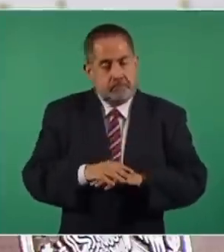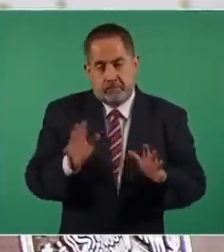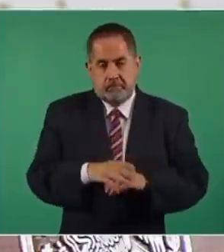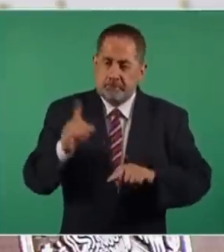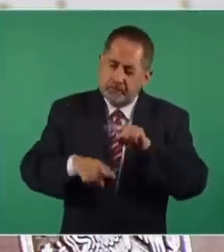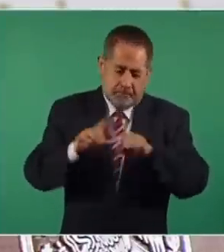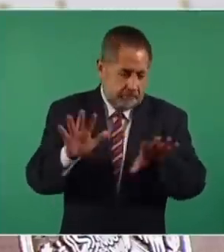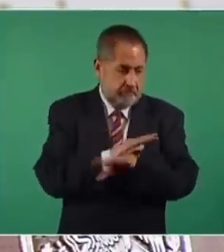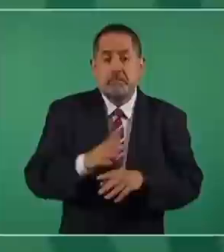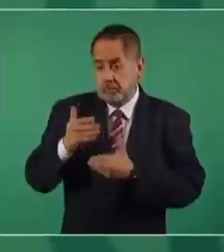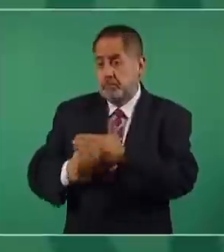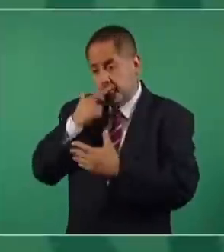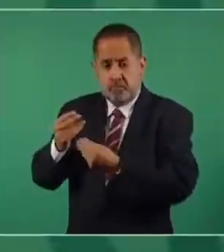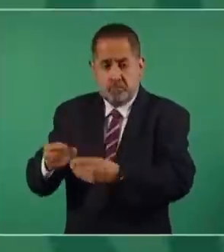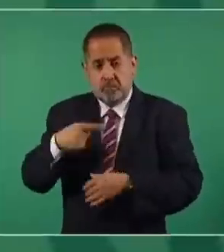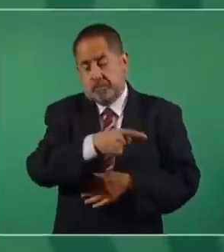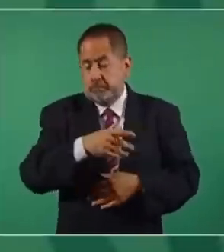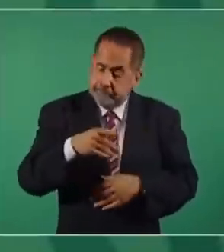cuesta, hemos avanzado muchísimo.